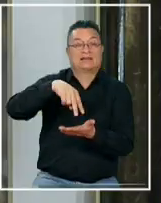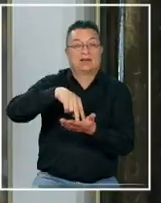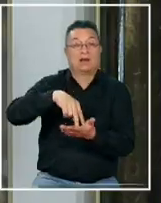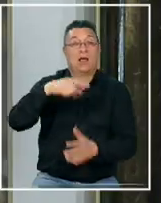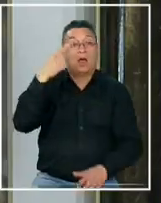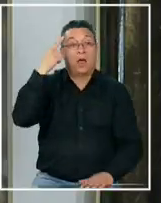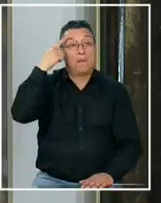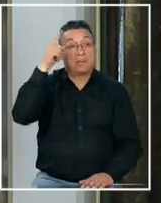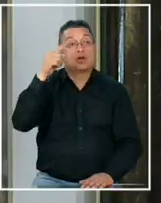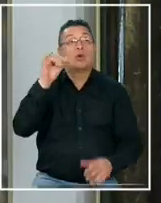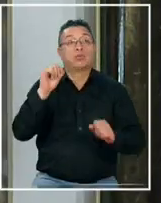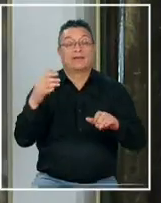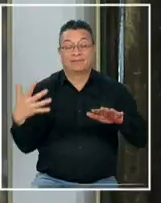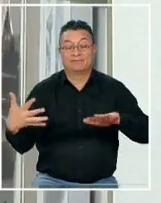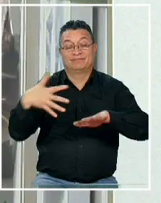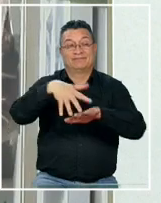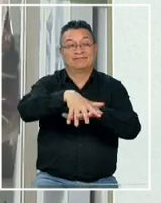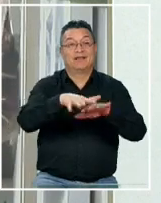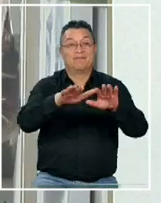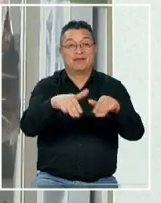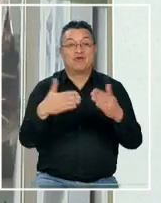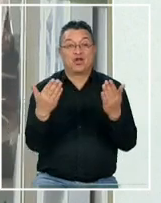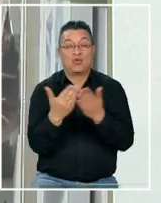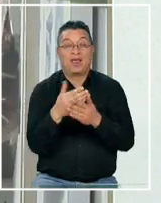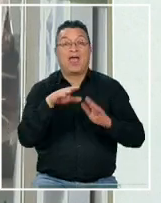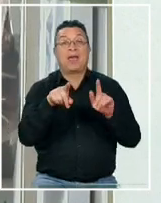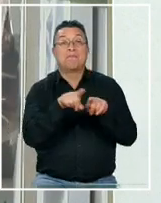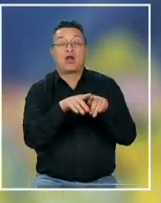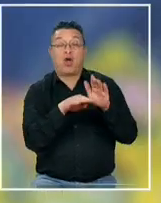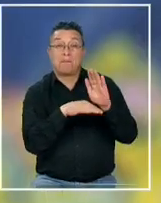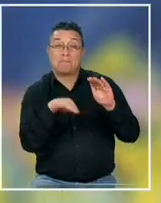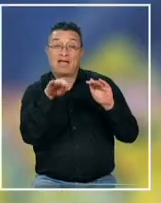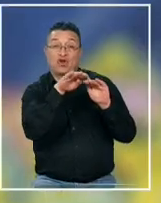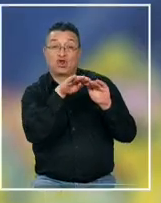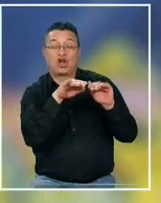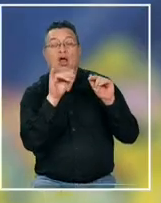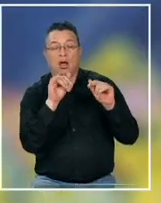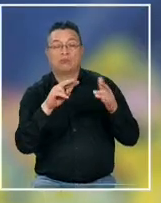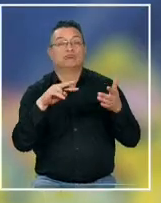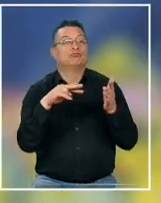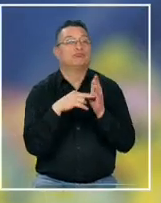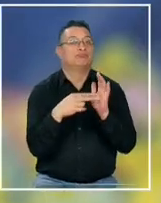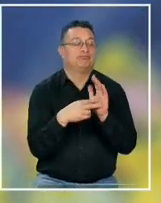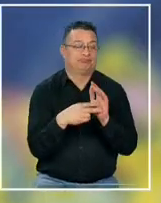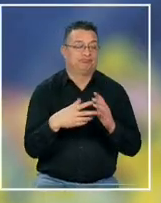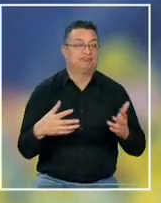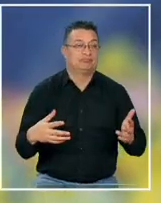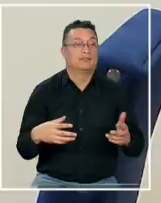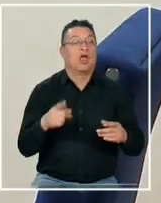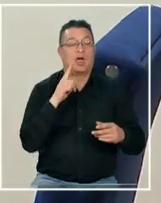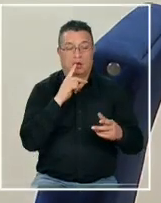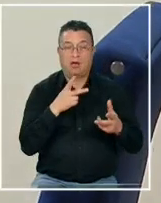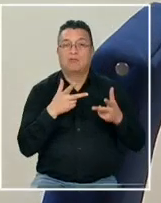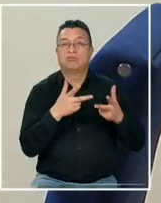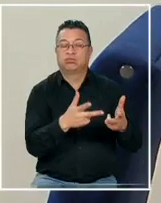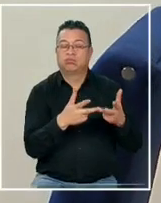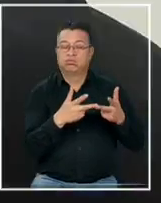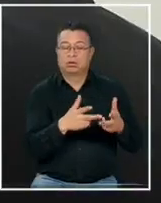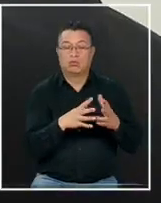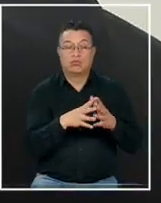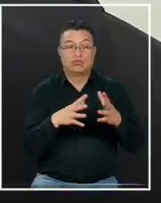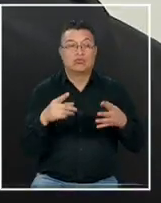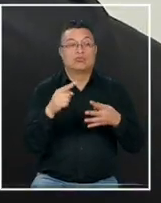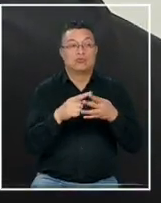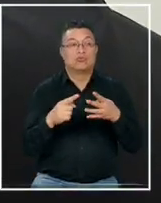embargo la esperanza de integrarse al mismo colegio donde asiste su hermano mayor se convirtió en una pesadilla comenzó un hostigamiento decían